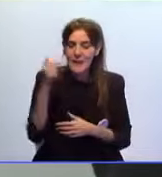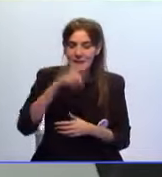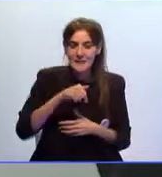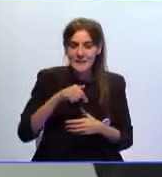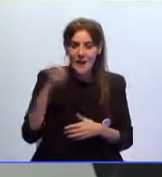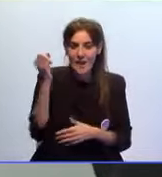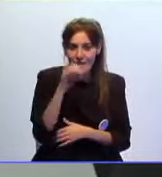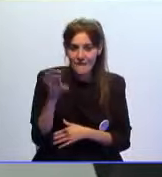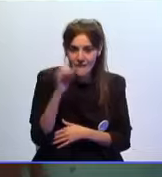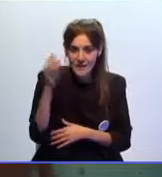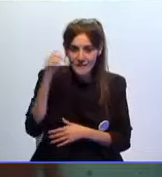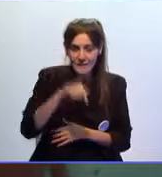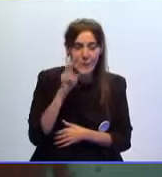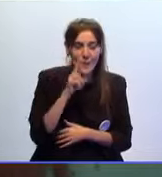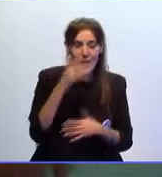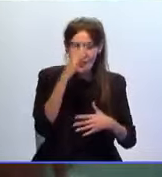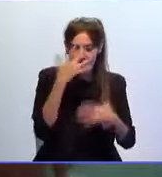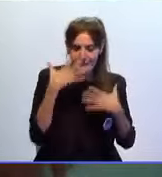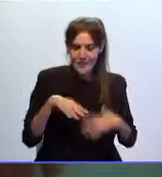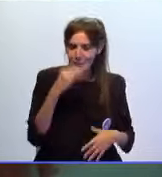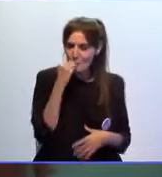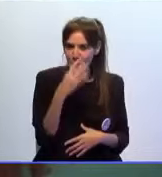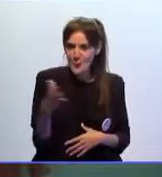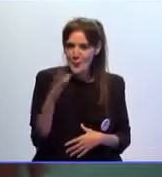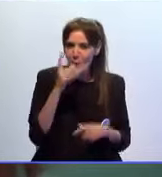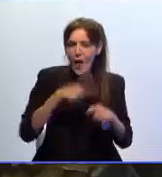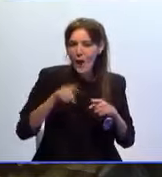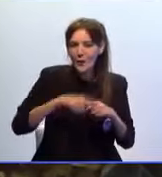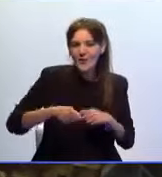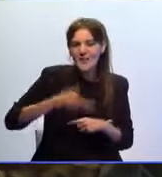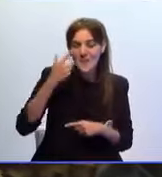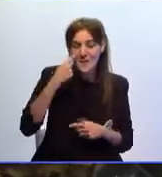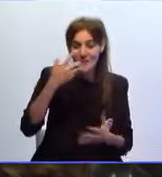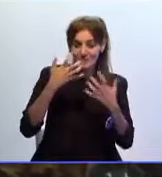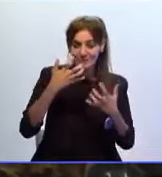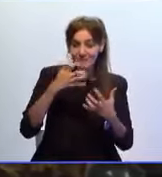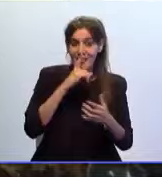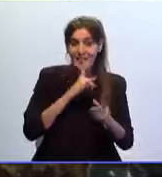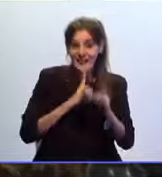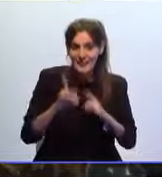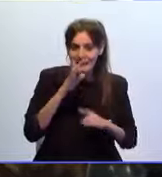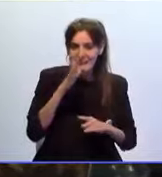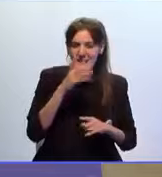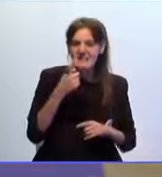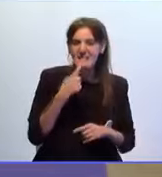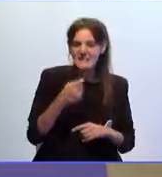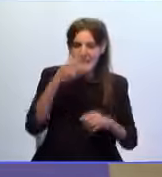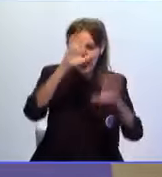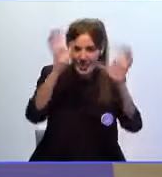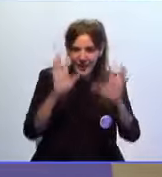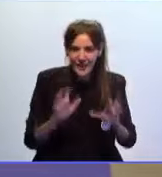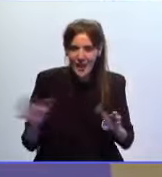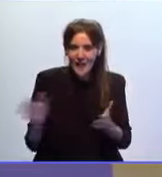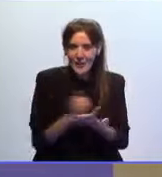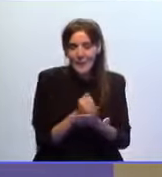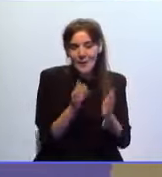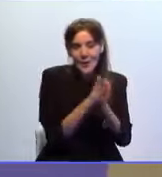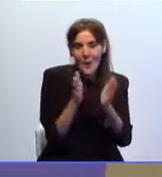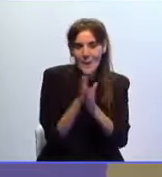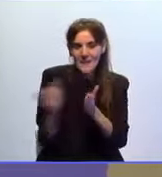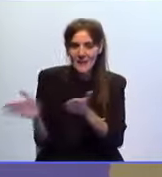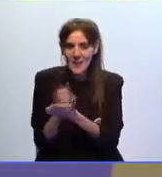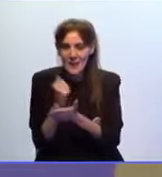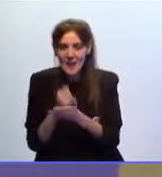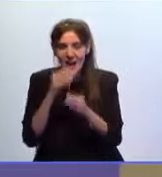ceremonia se han podido ver buenos disfraces pero una de las cosas que más ha llamado la atención ha sido la complejidad del decor que sí mis compañeras